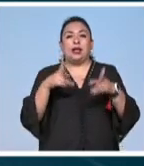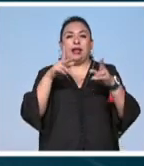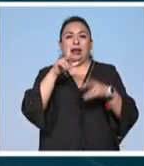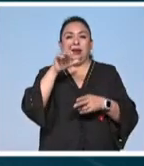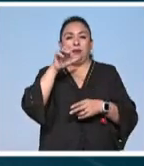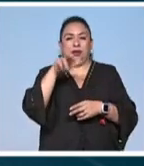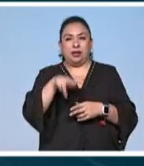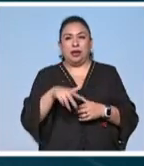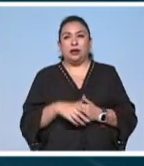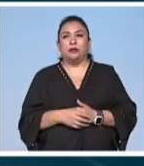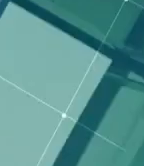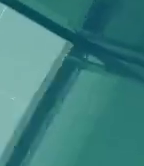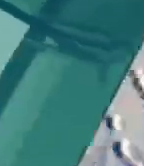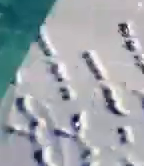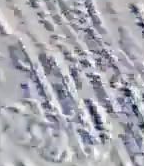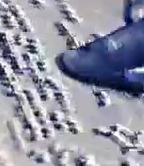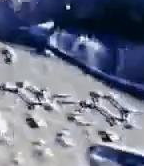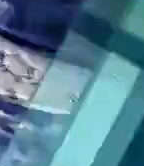la ciencia en movimiento